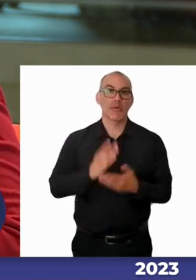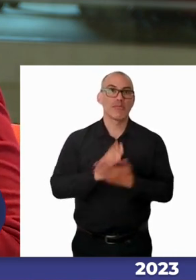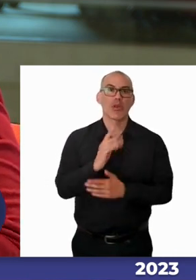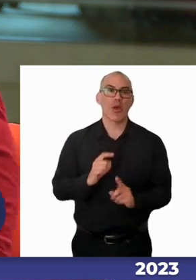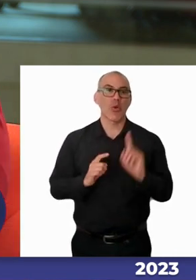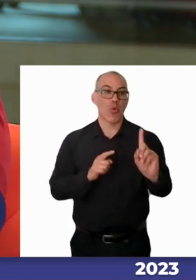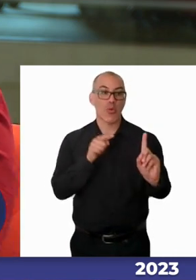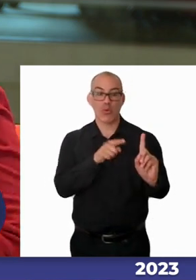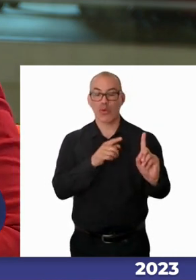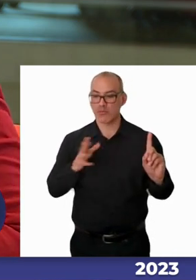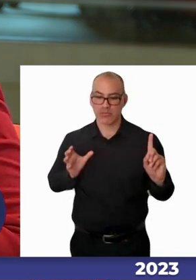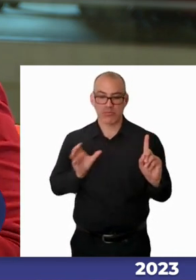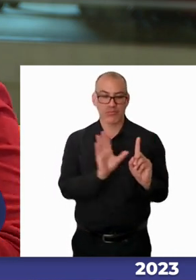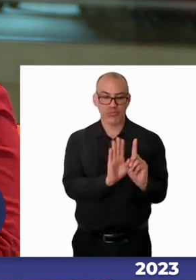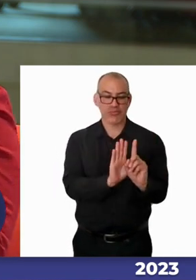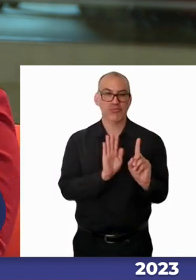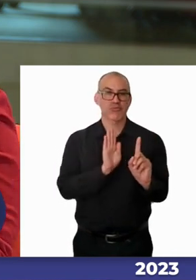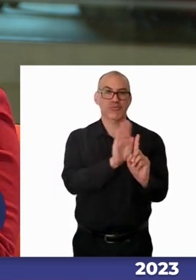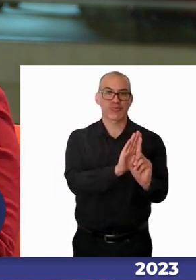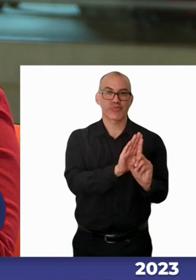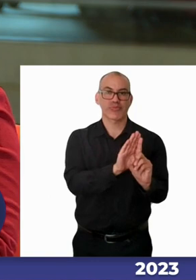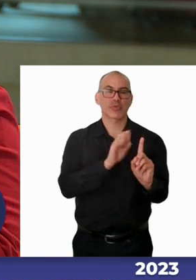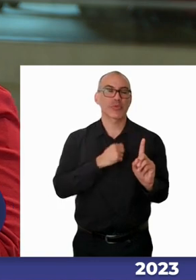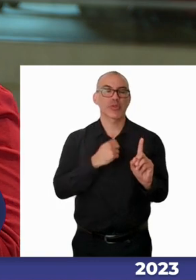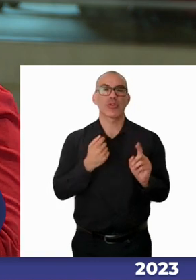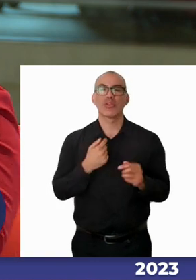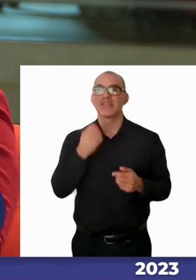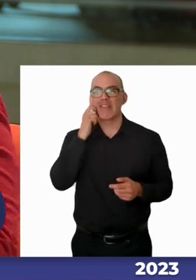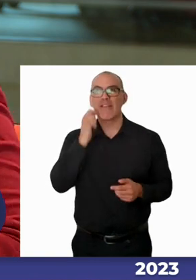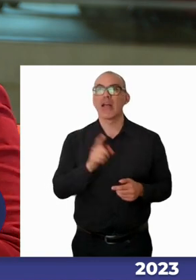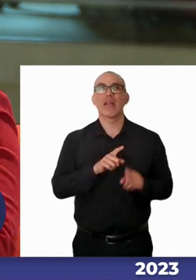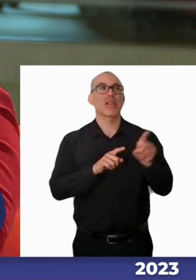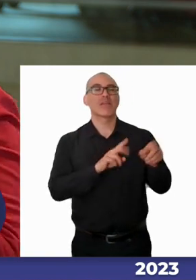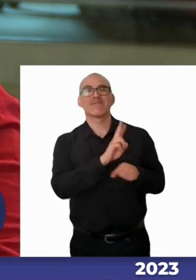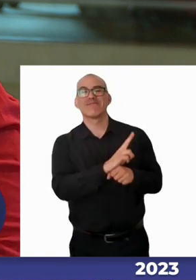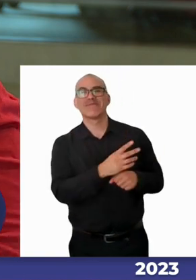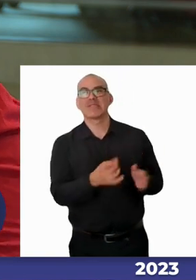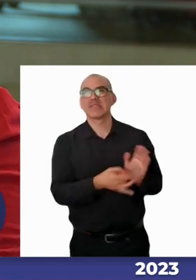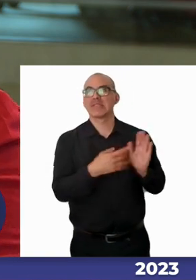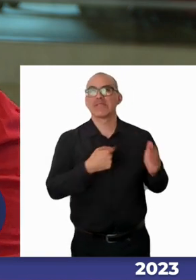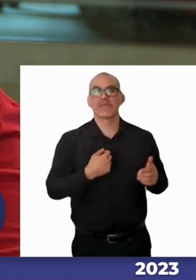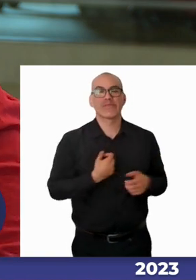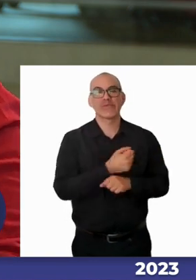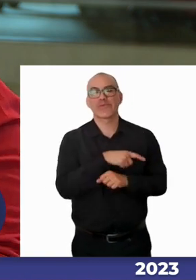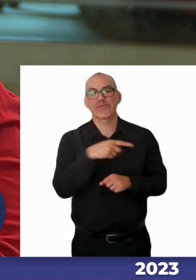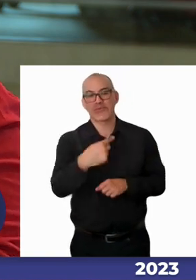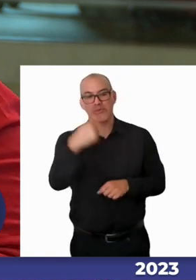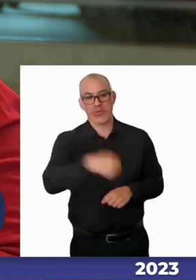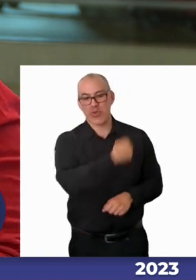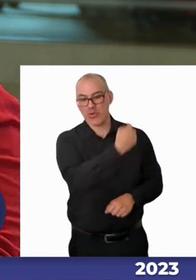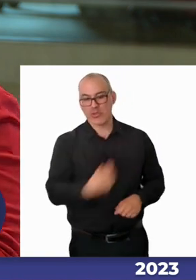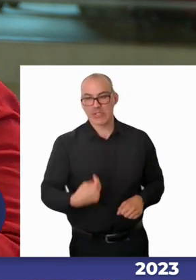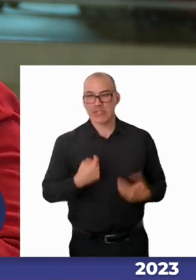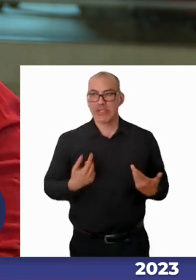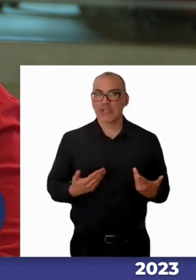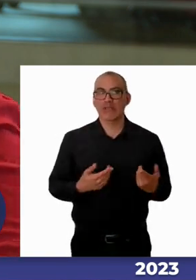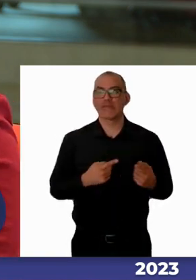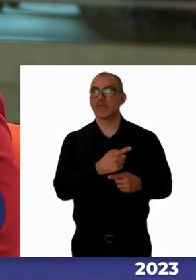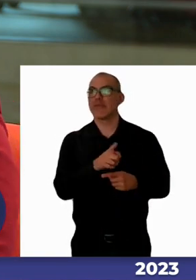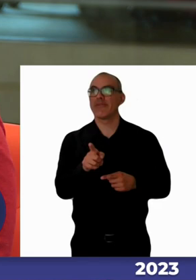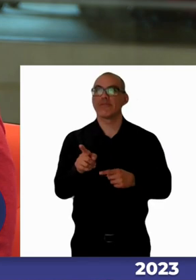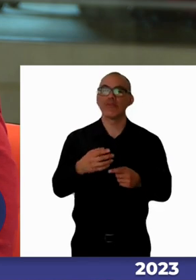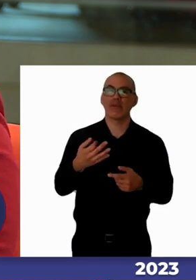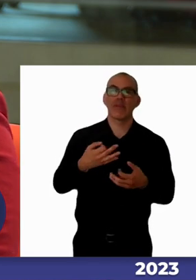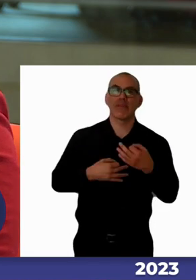me están vulnerando mi derecho mi profesor está diciendo que yo no sirvo ¿por qué? porque como mi estatura no